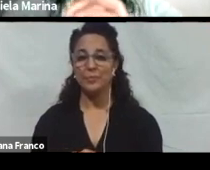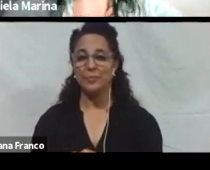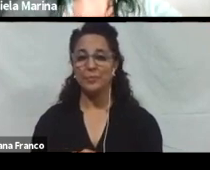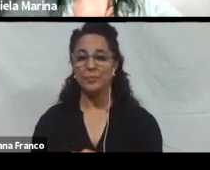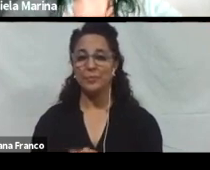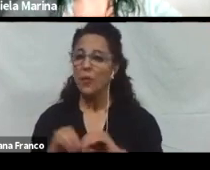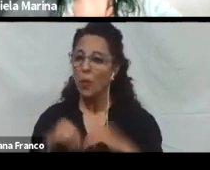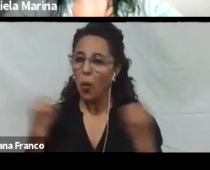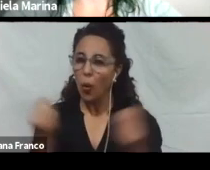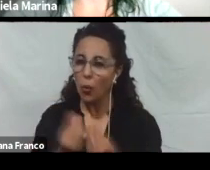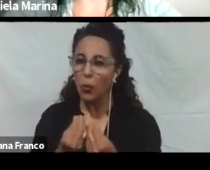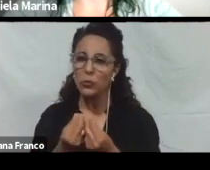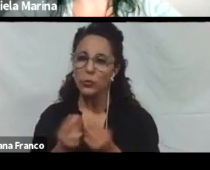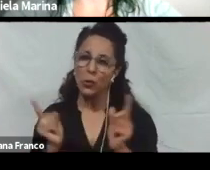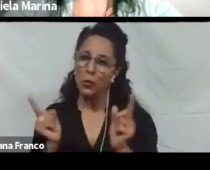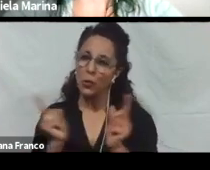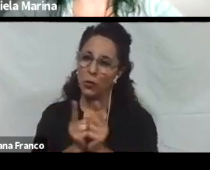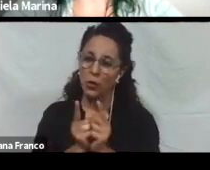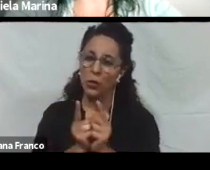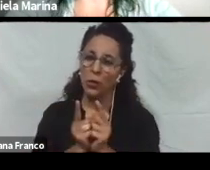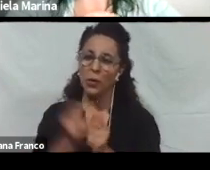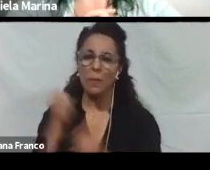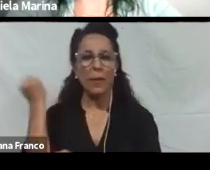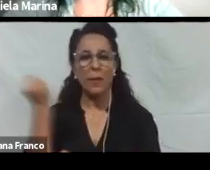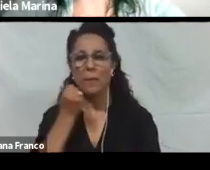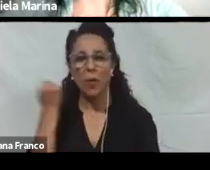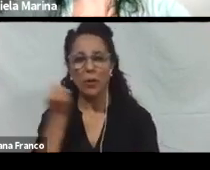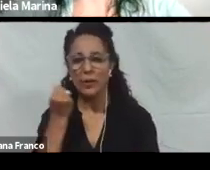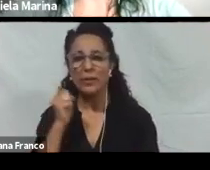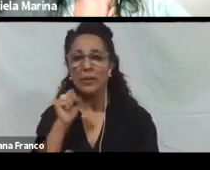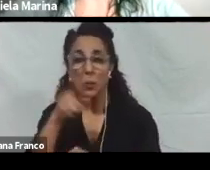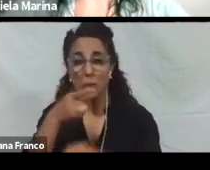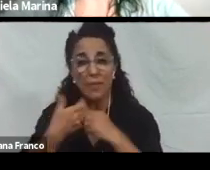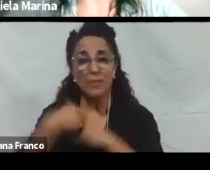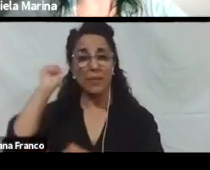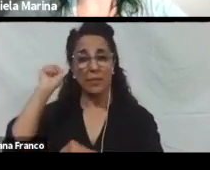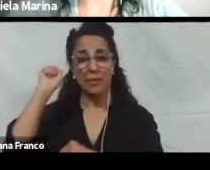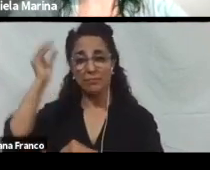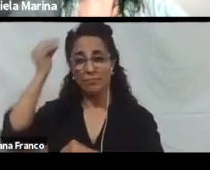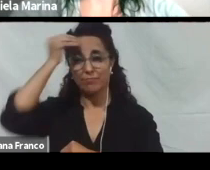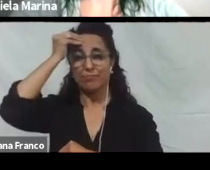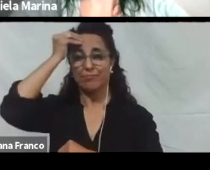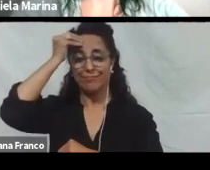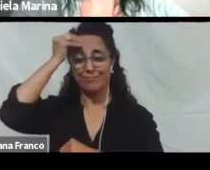Conclusión. lo. De lo que consideramos. Lo más importante. Que queremos que se lleven. De esta clase.